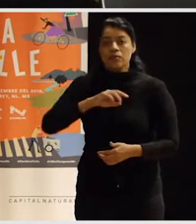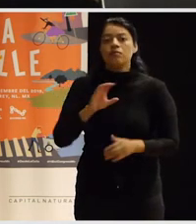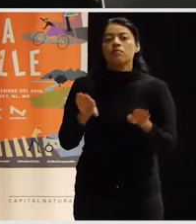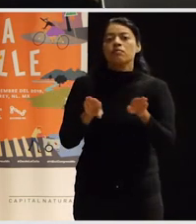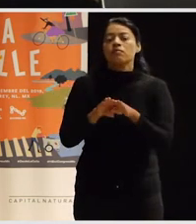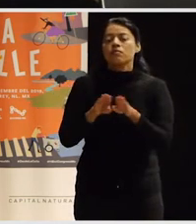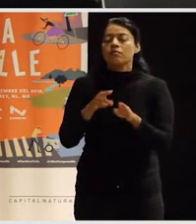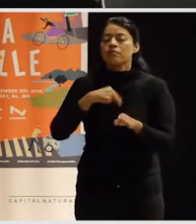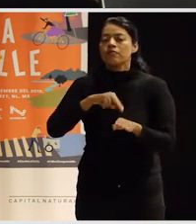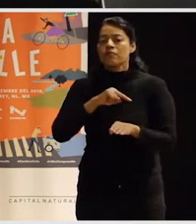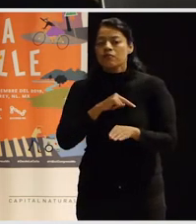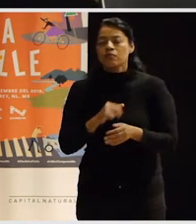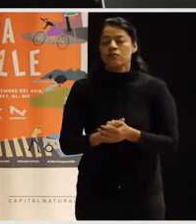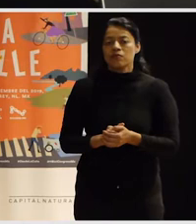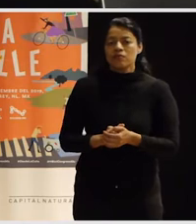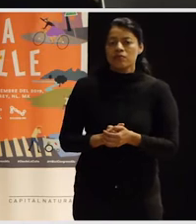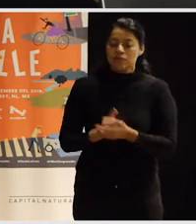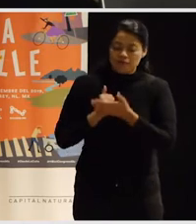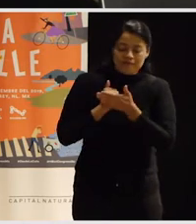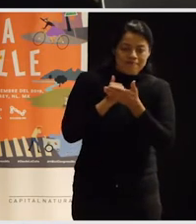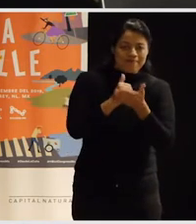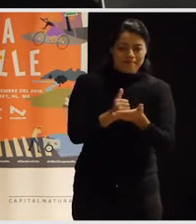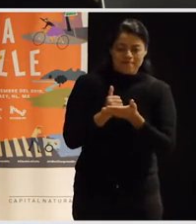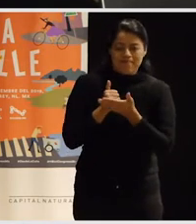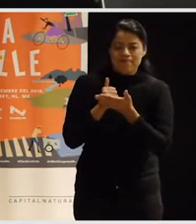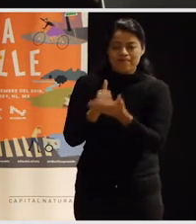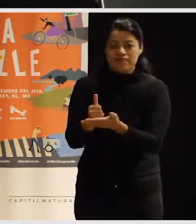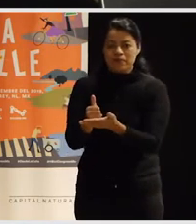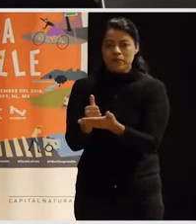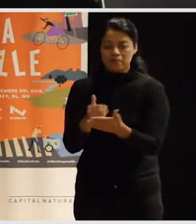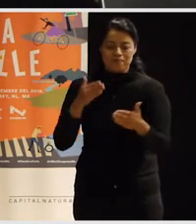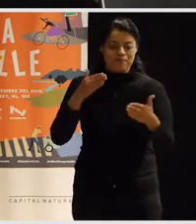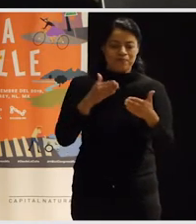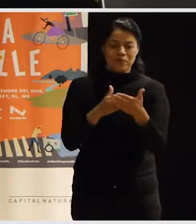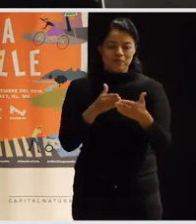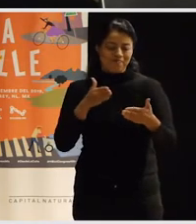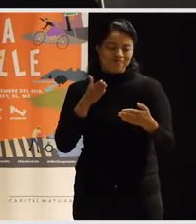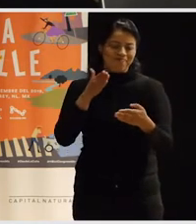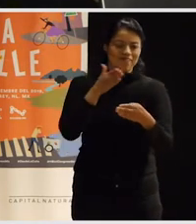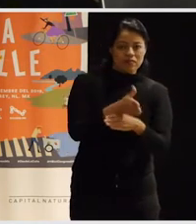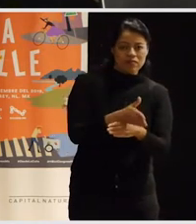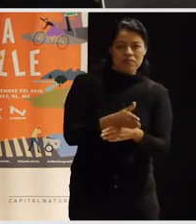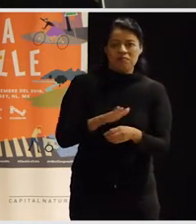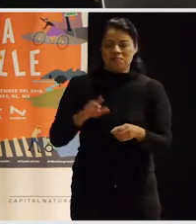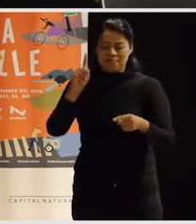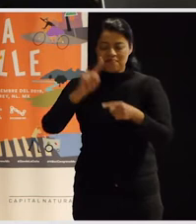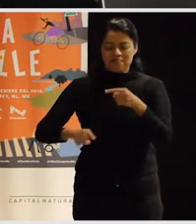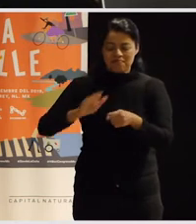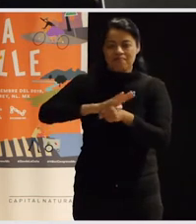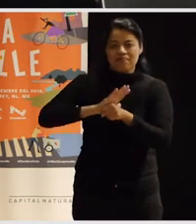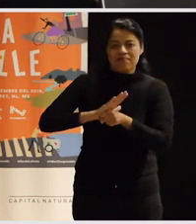nosotros estamos ayudando a desafiar estos sistemas de opresión y desigualdad,